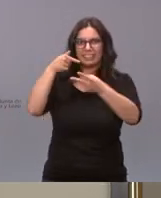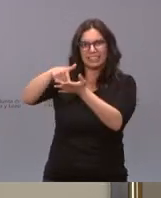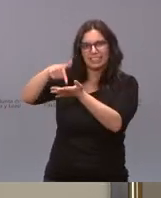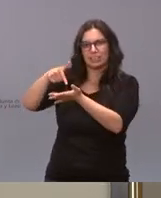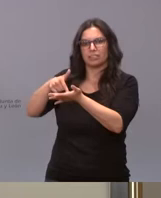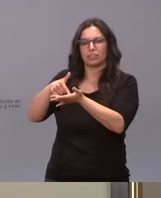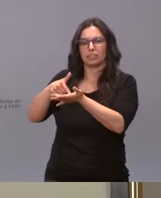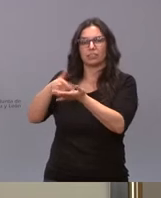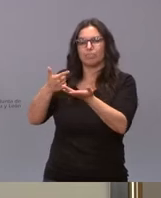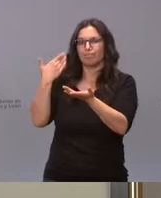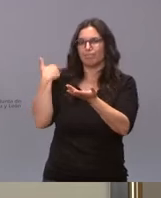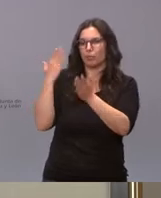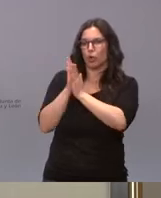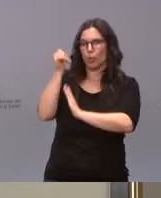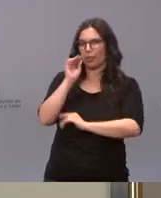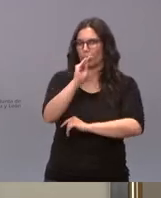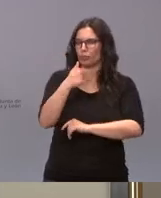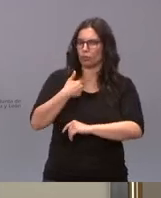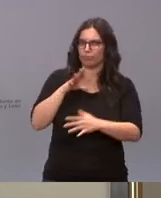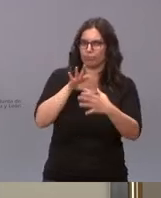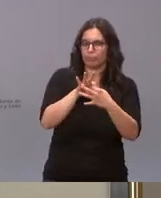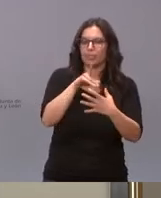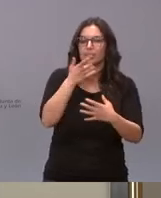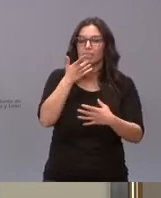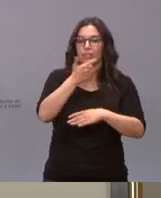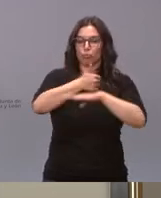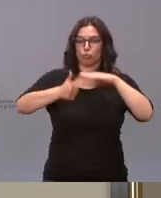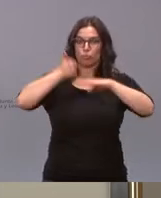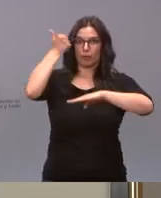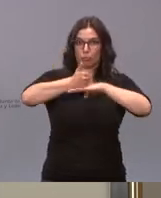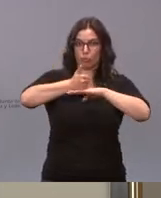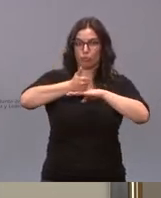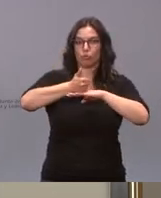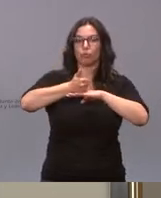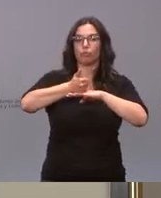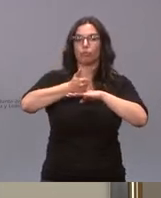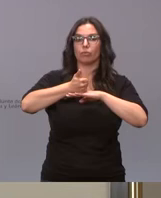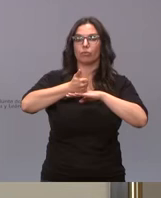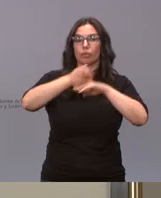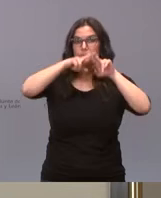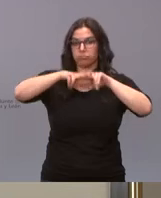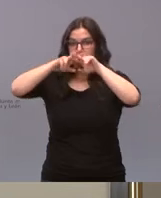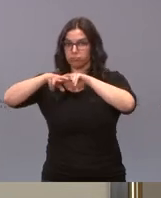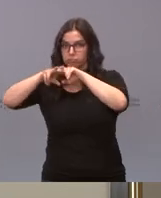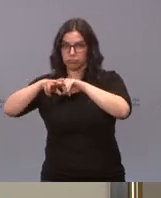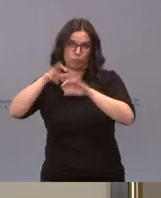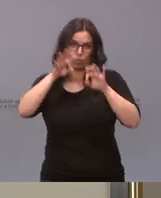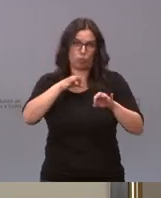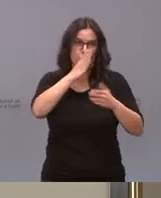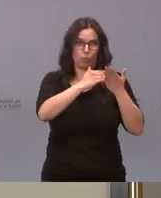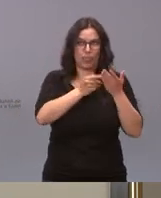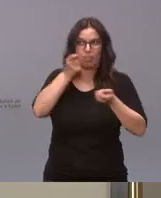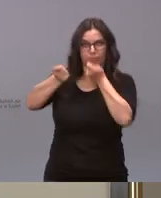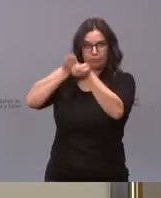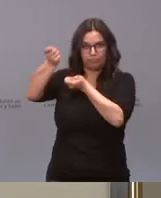retomo lo que planteaba el compañero cuando el supremo resuelva los recursos que previsiblemente habrá la junta se